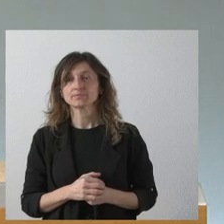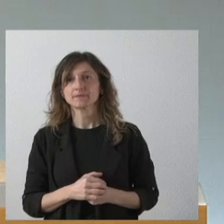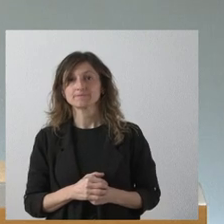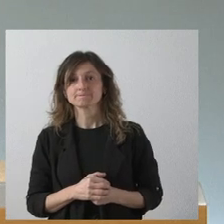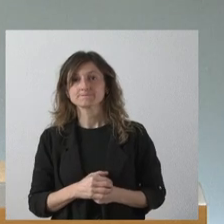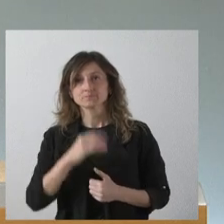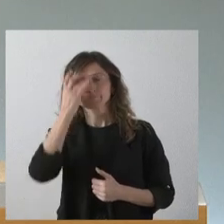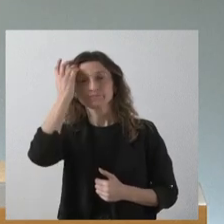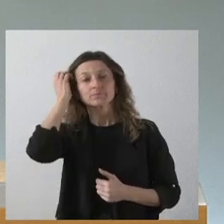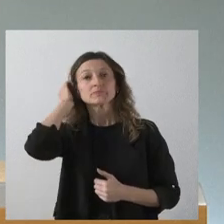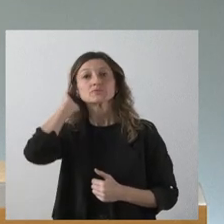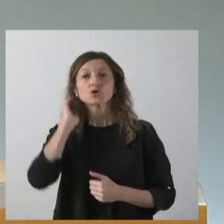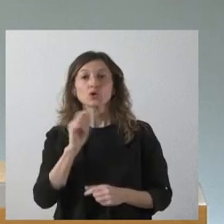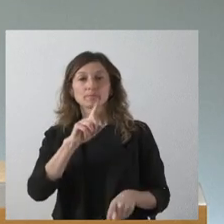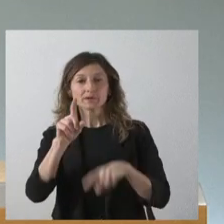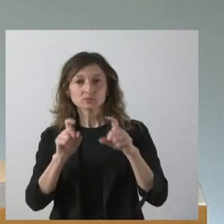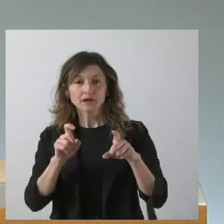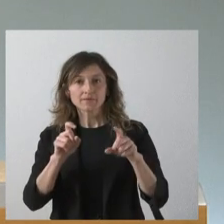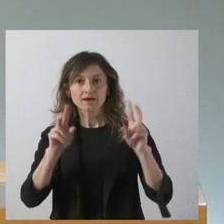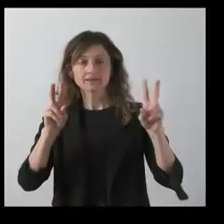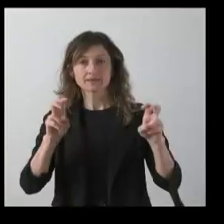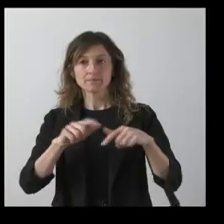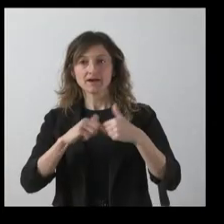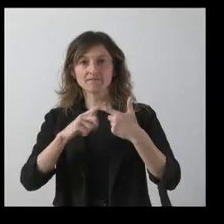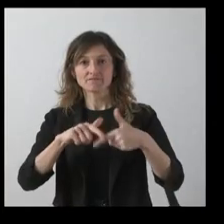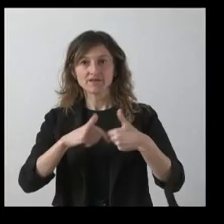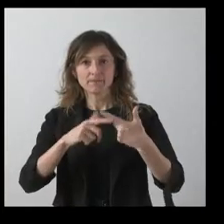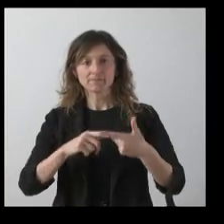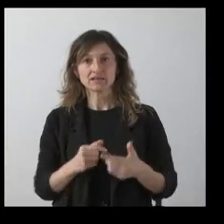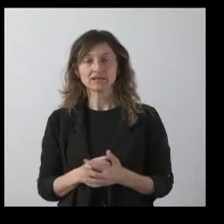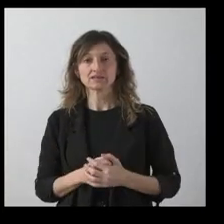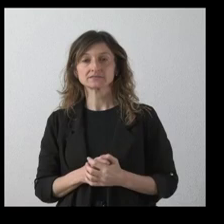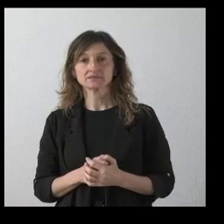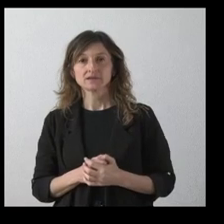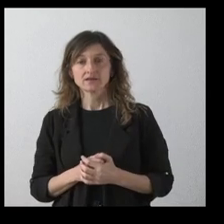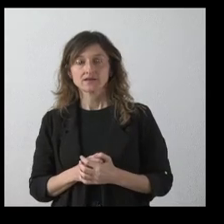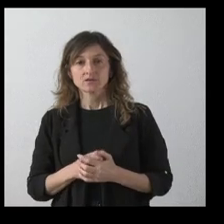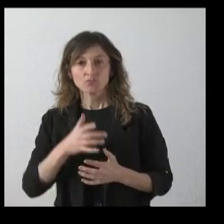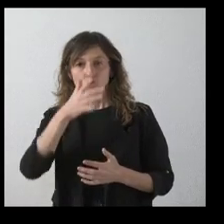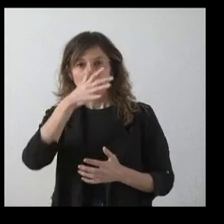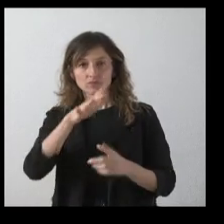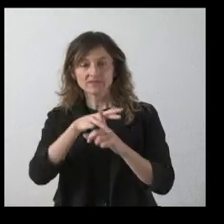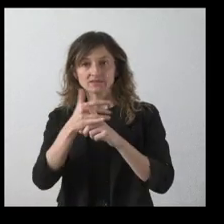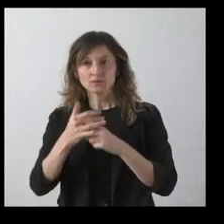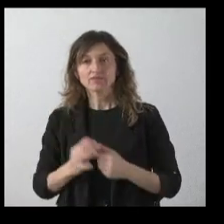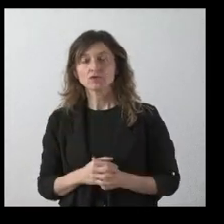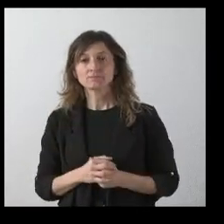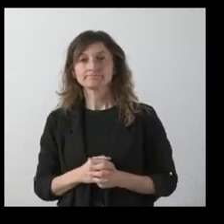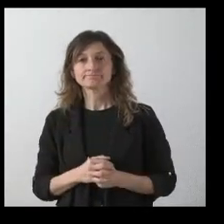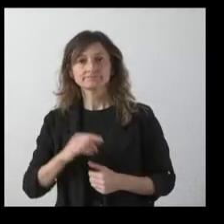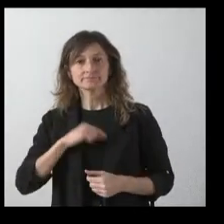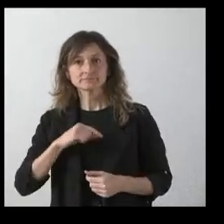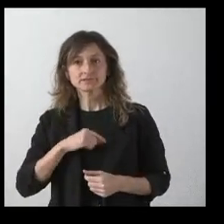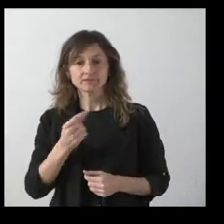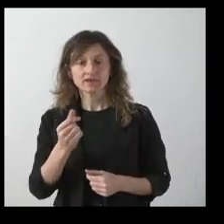preguntaba que, en el caso de las familias, que son las que estos días han salido para denunciar la situación, ¿perciben esa pequeña